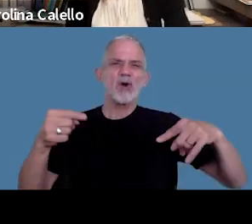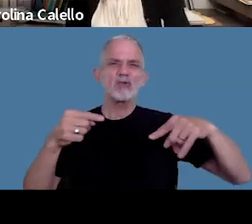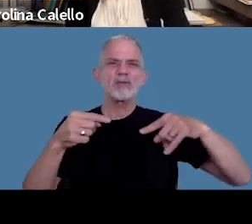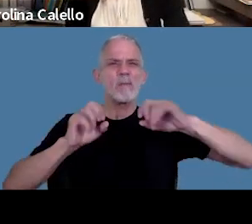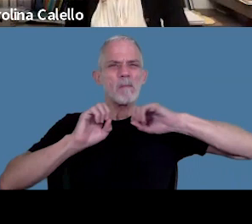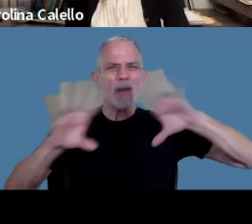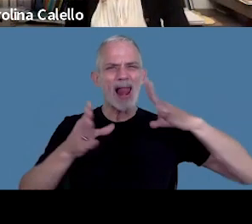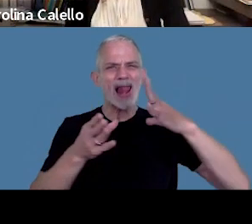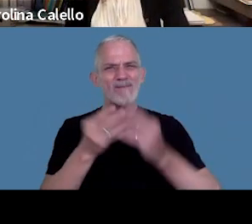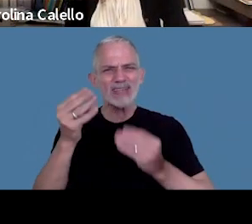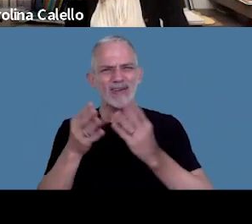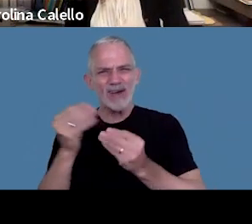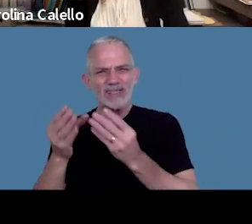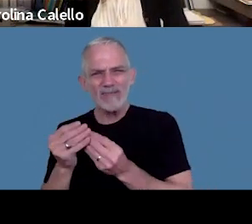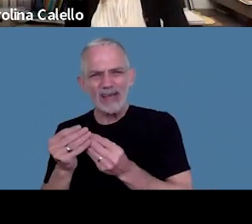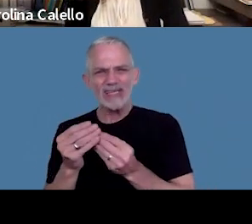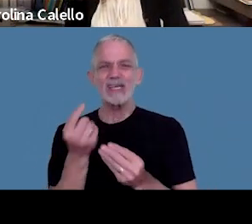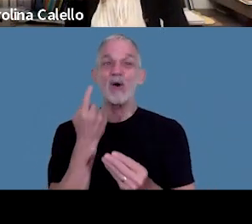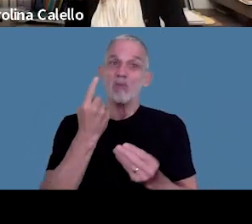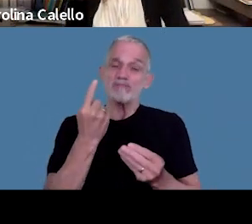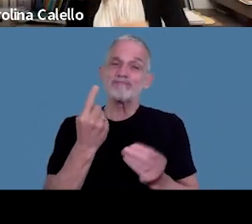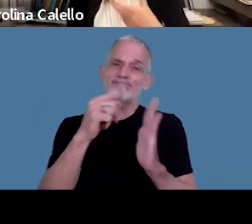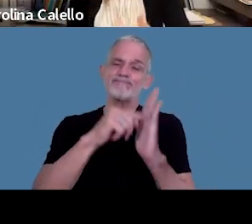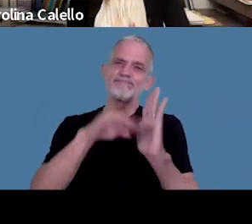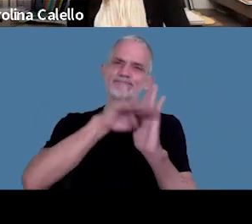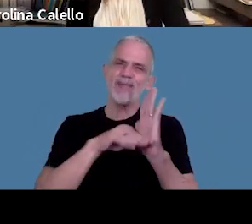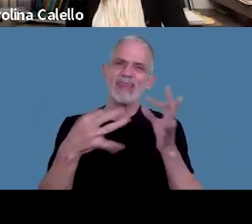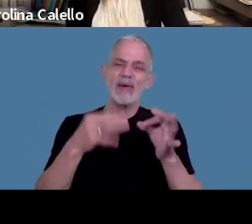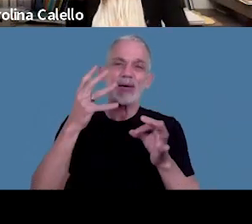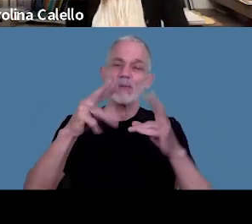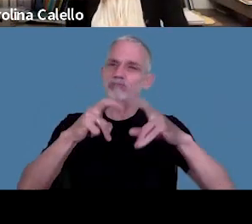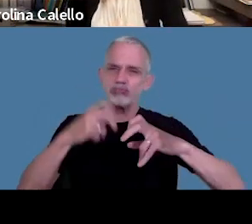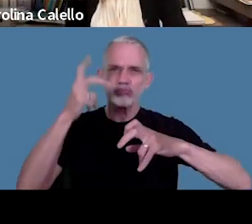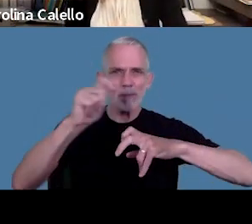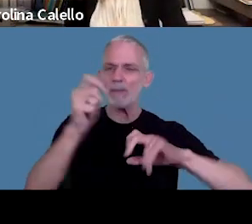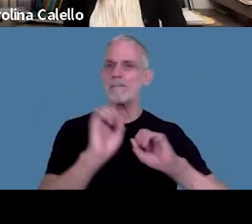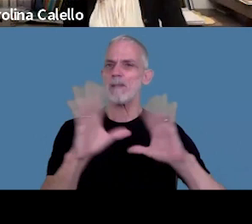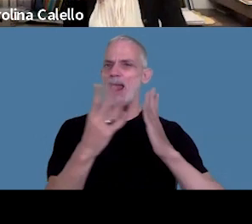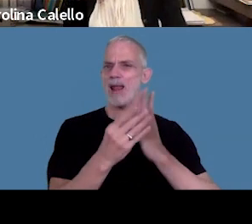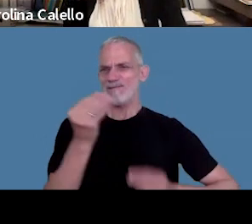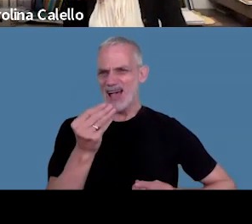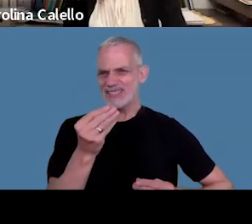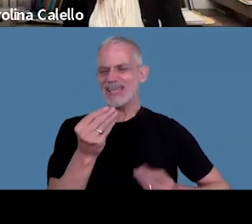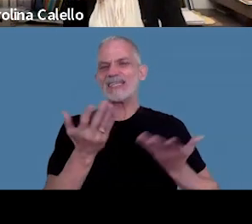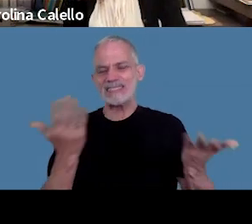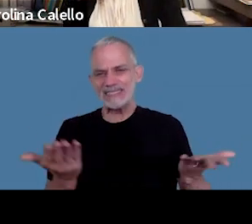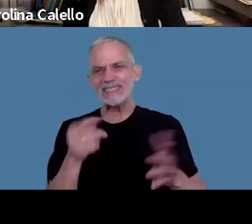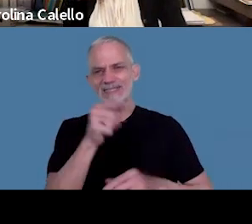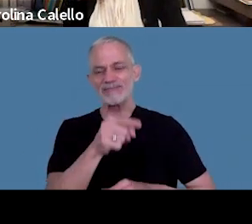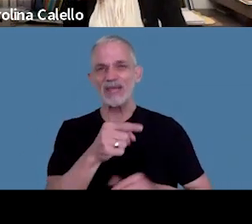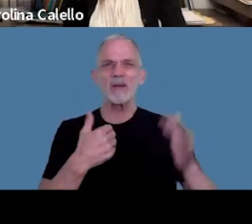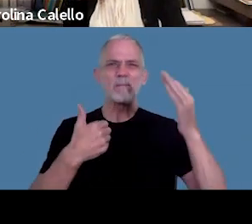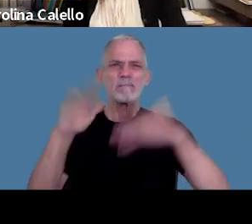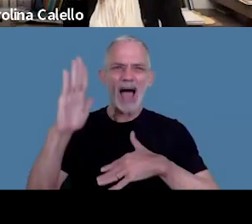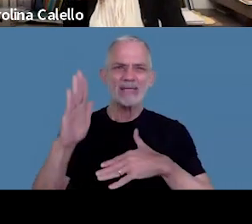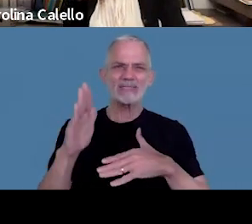son es uno de los requisitos y consecuentemente el vicio que más